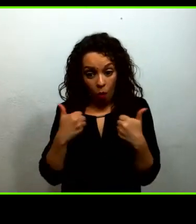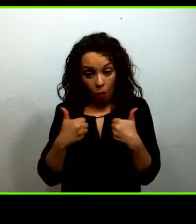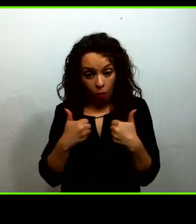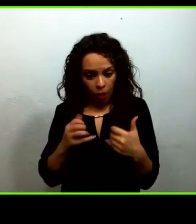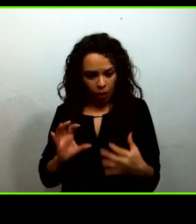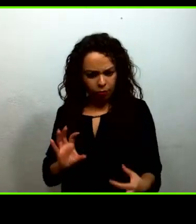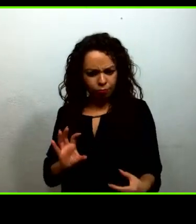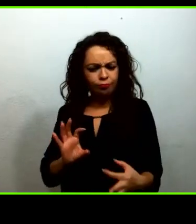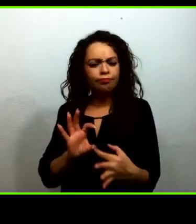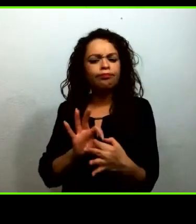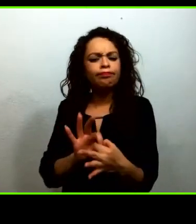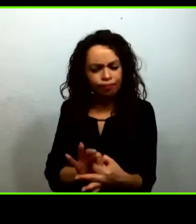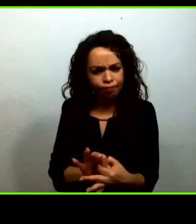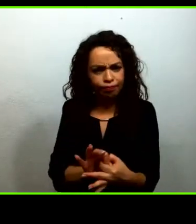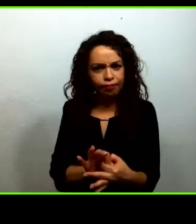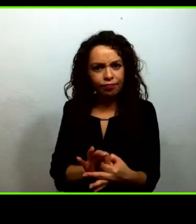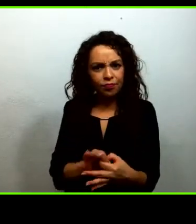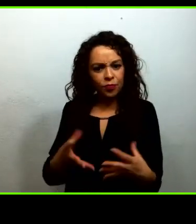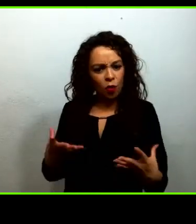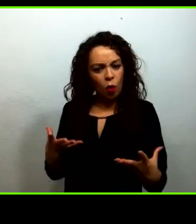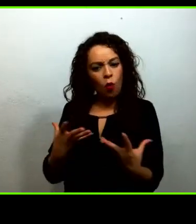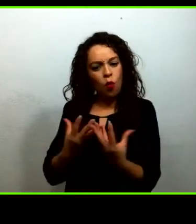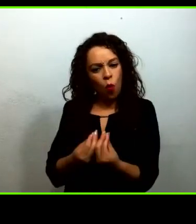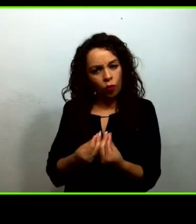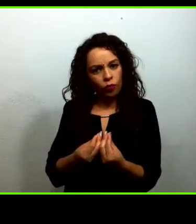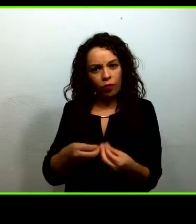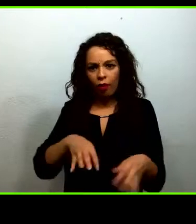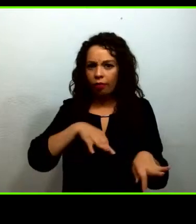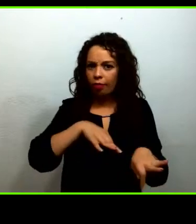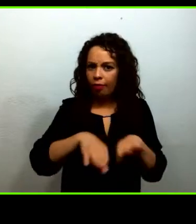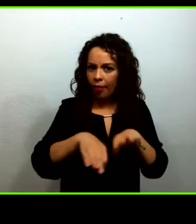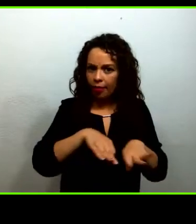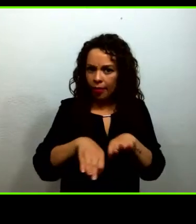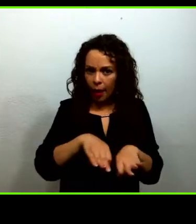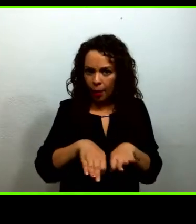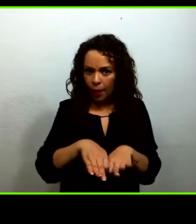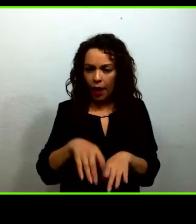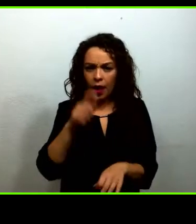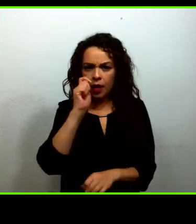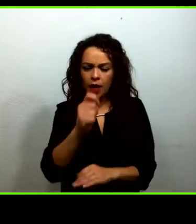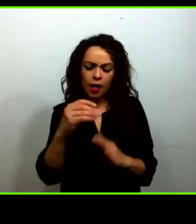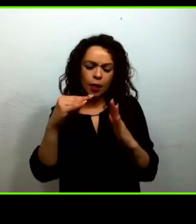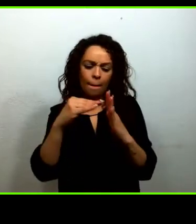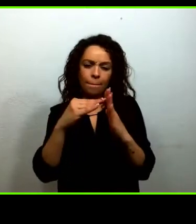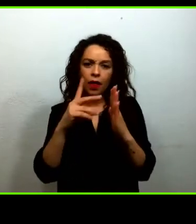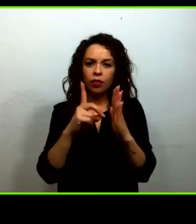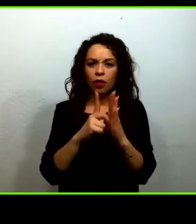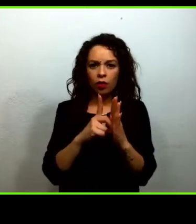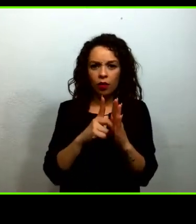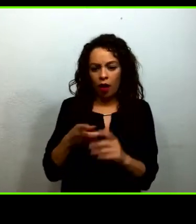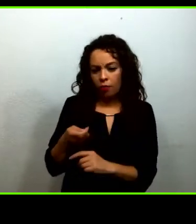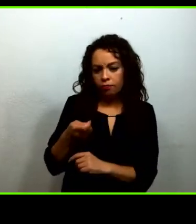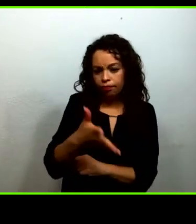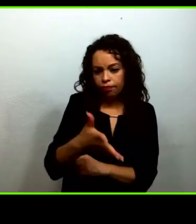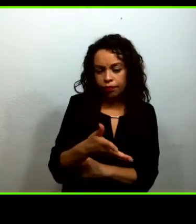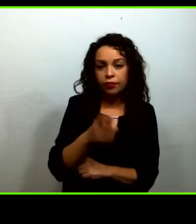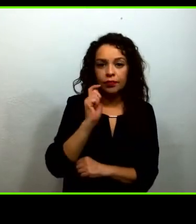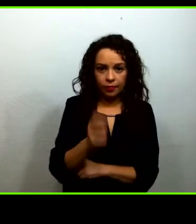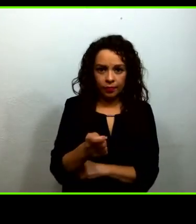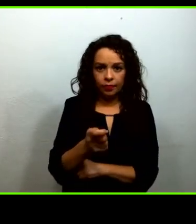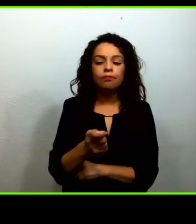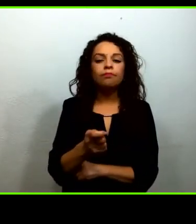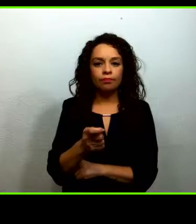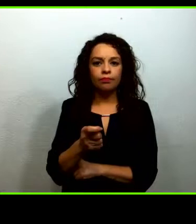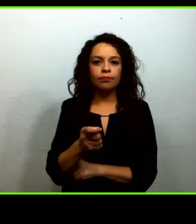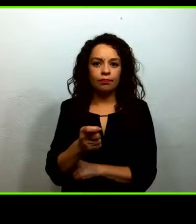por una metodología de trabajo que le llamamos relación tutora y que en su paso